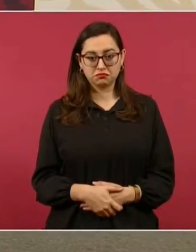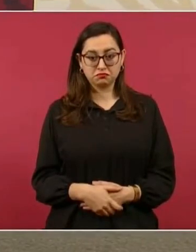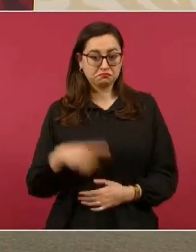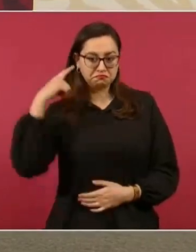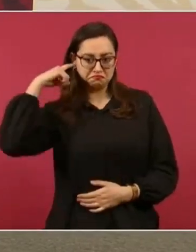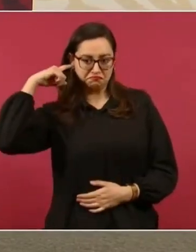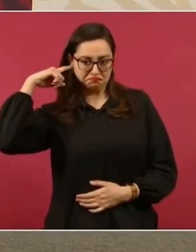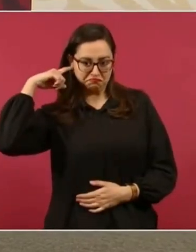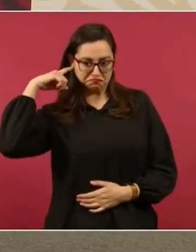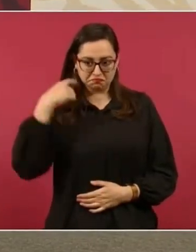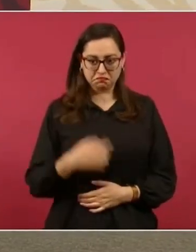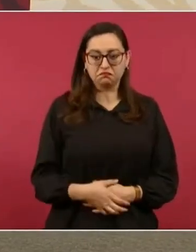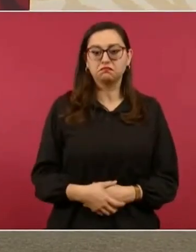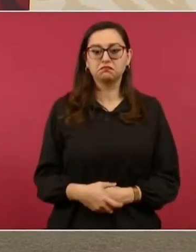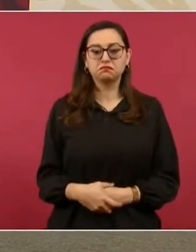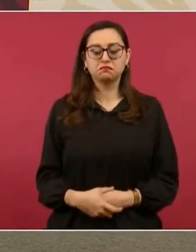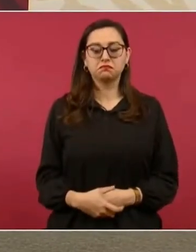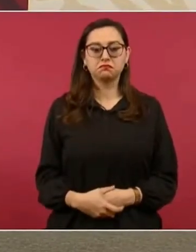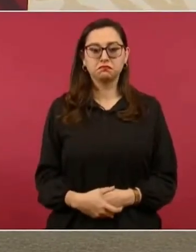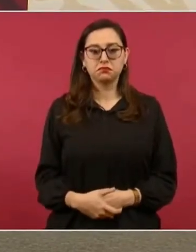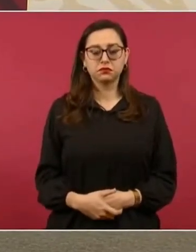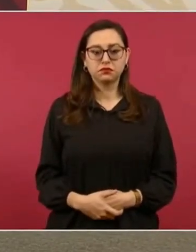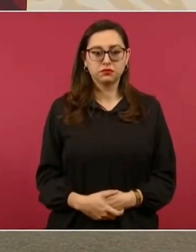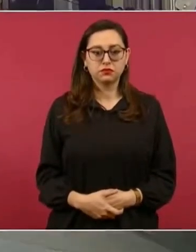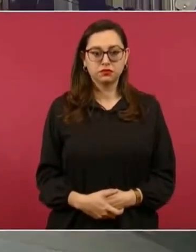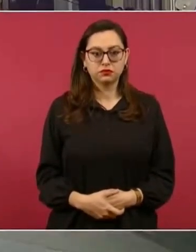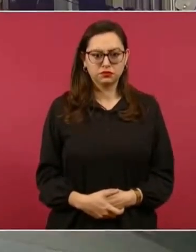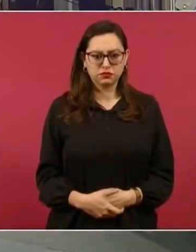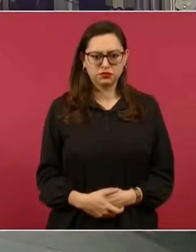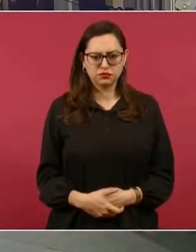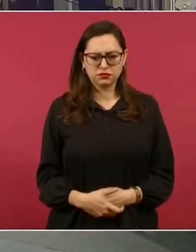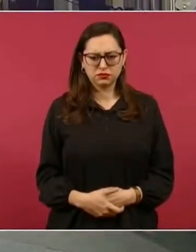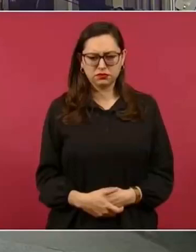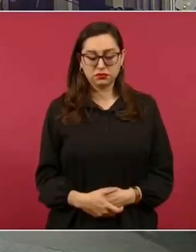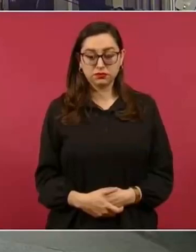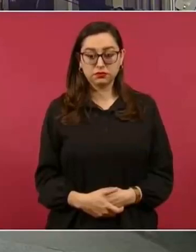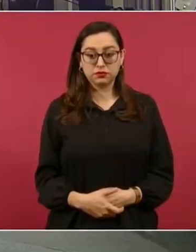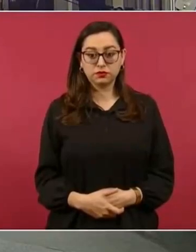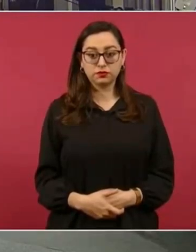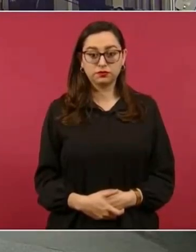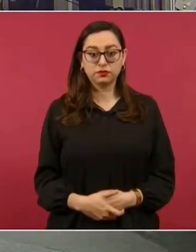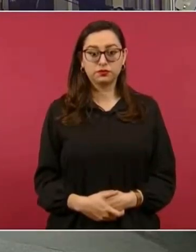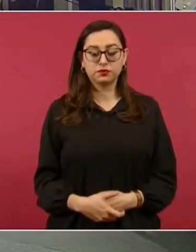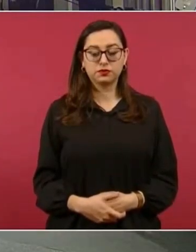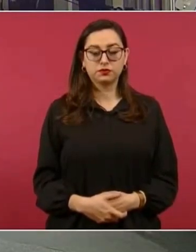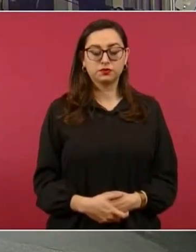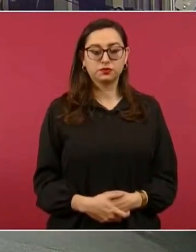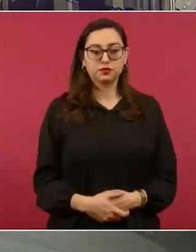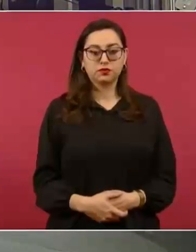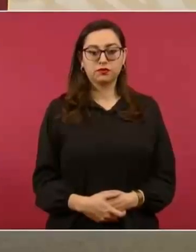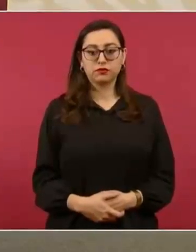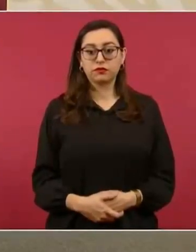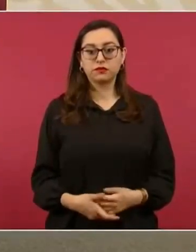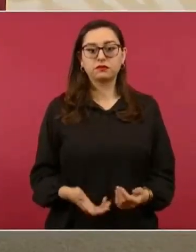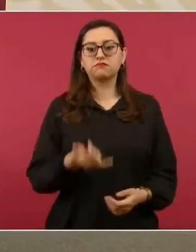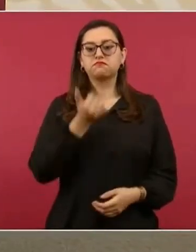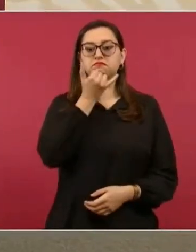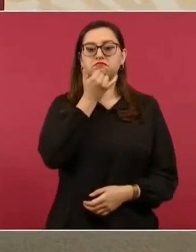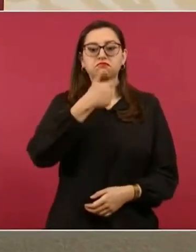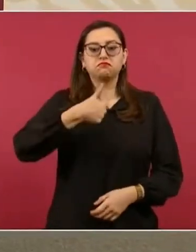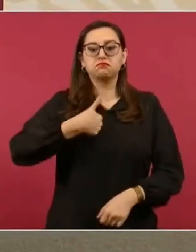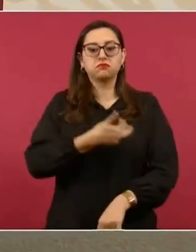¿Invitaron a Lorenzo Córdoba a la aniversaria de la Constitución presidenta? No sé, no sé. En eso, yo no organizo eso.